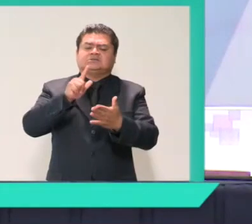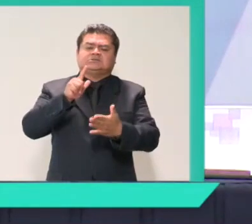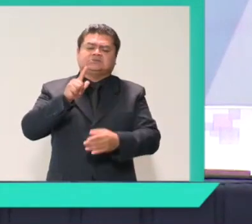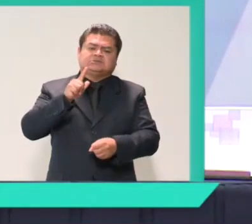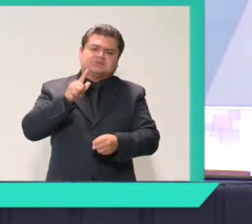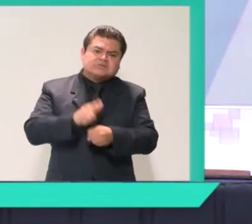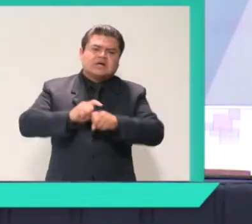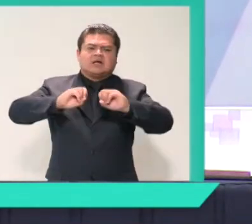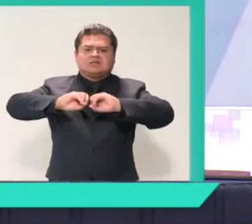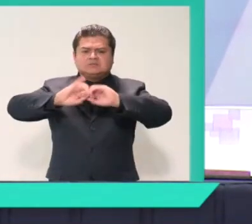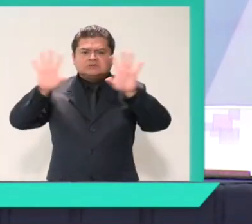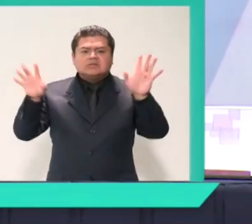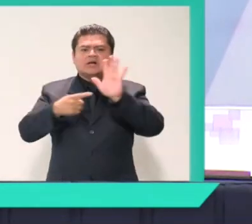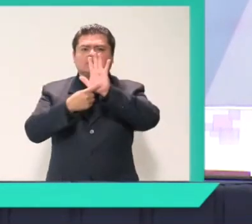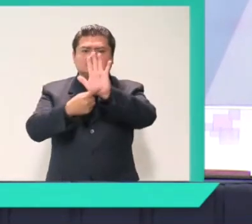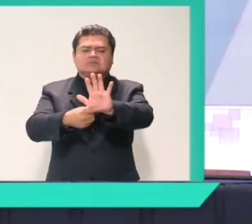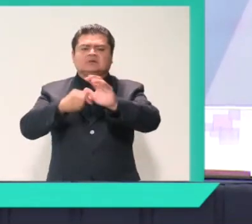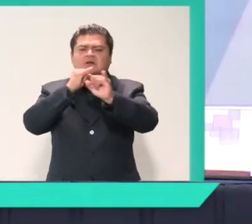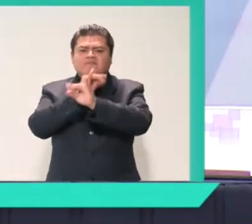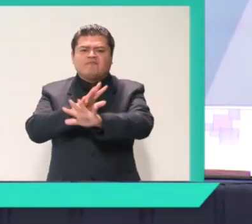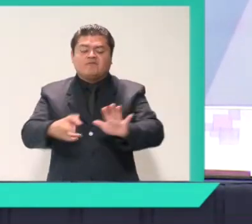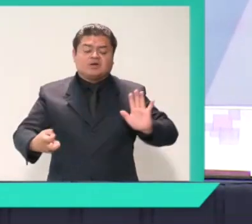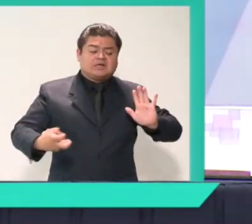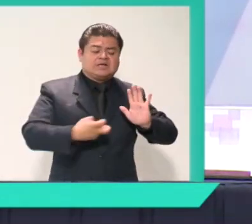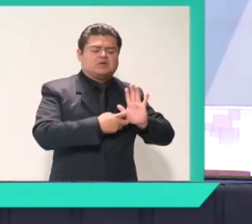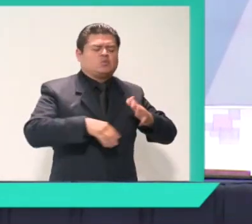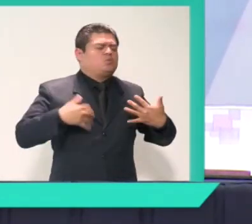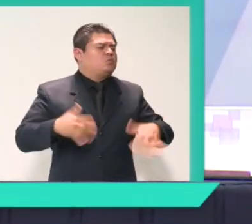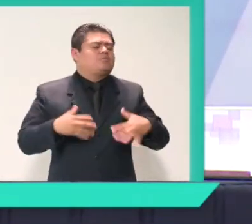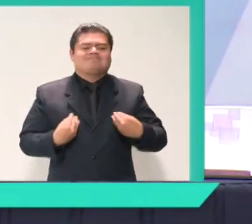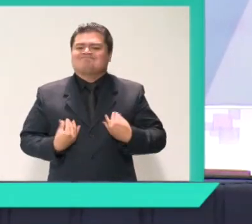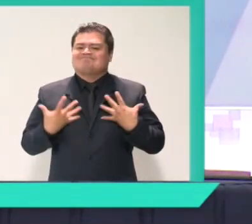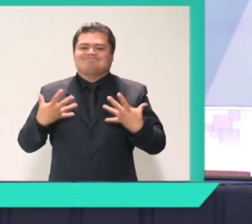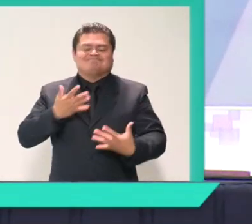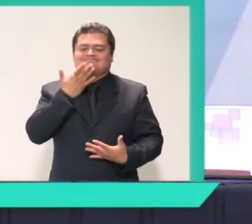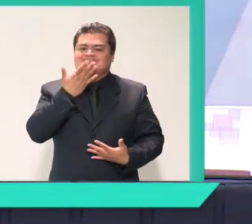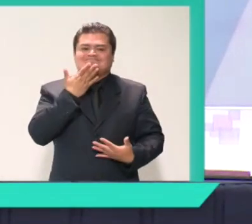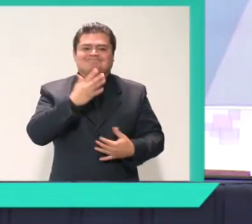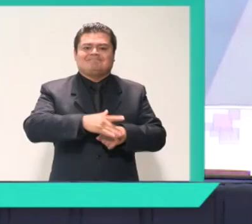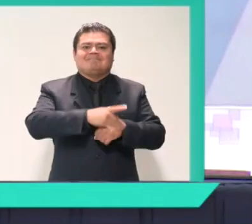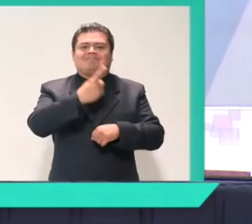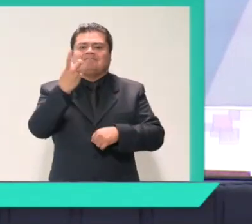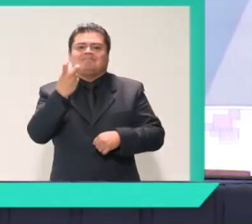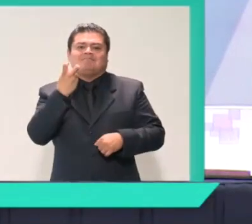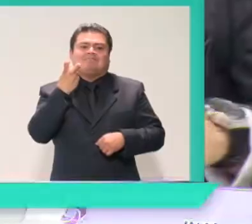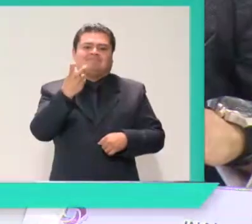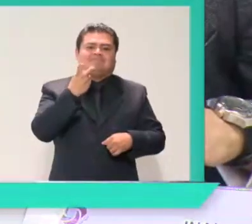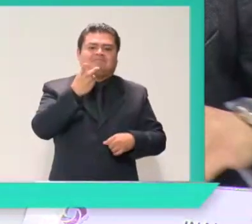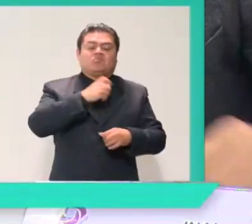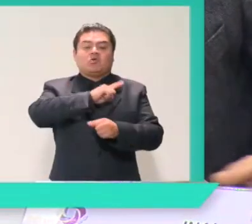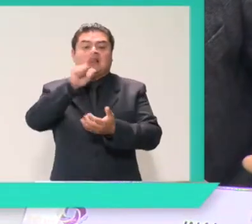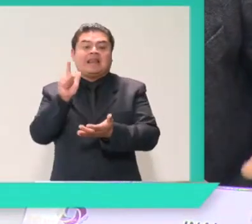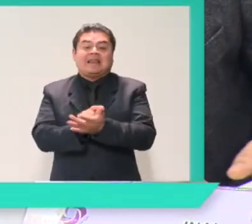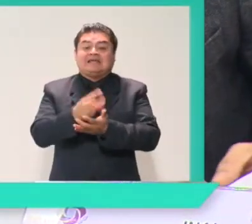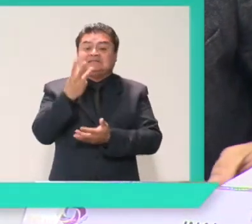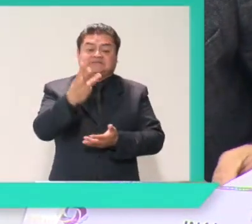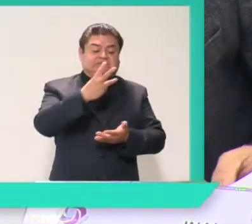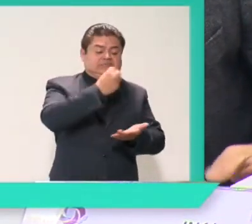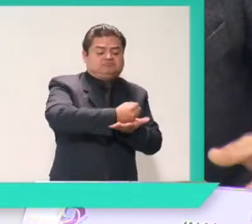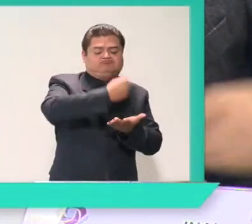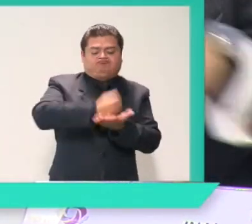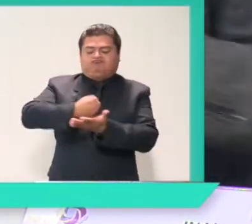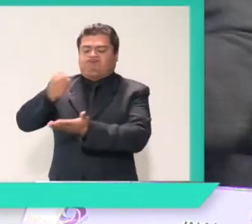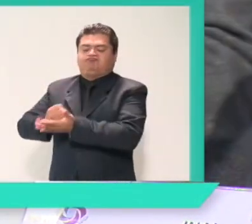su vez, el comisionado del INAI, Rosendevgen y Monterrey Chepov, señaló que el INAI y el Archivo General de la Nación coinciden en conjuntar esfuerzos en una